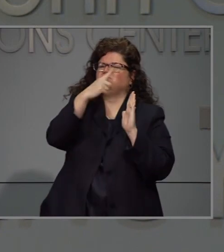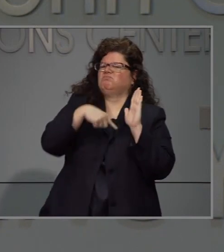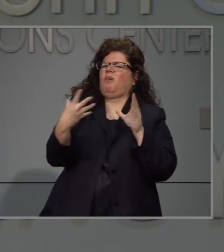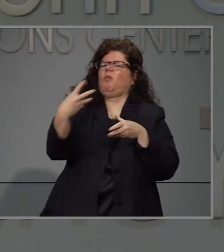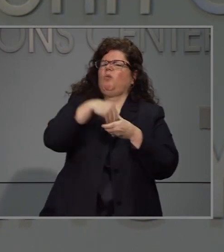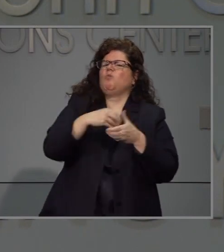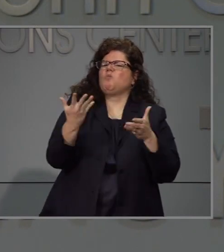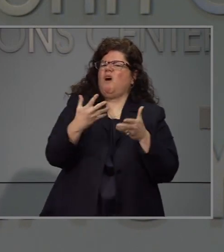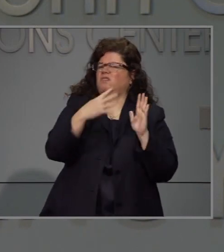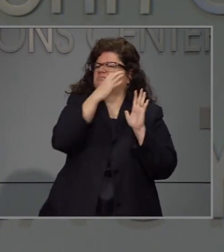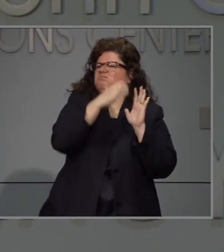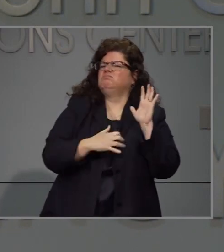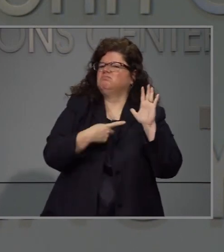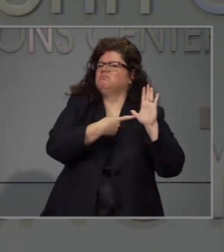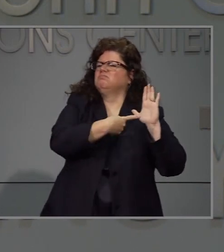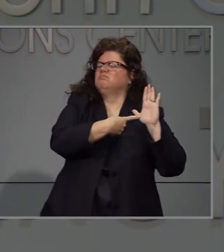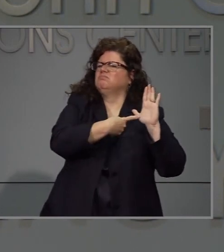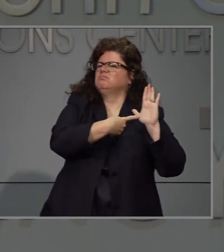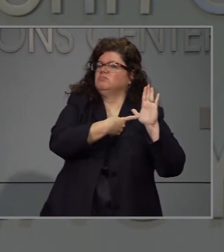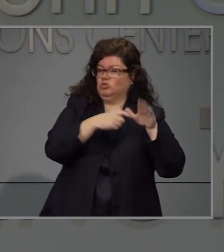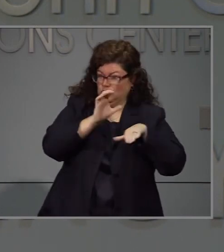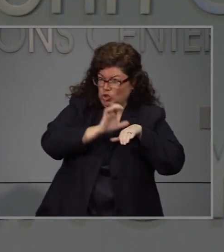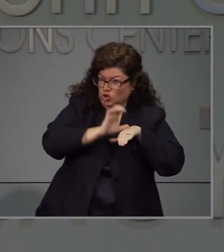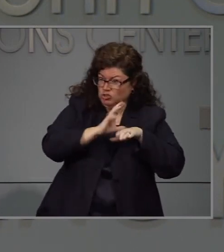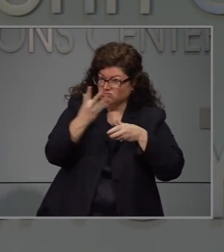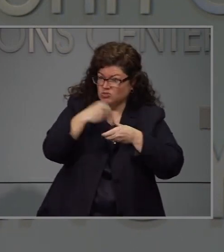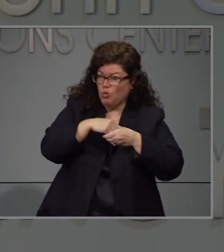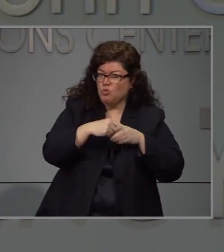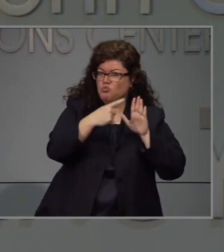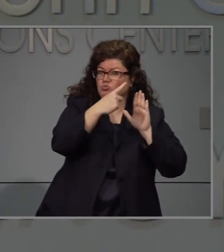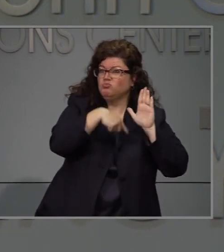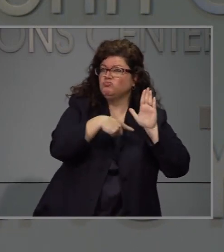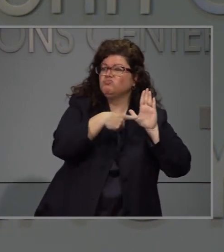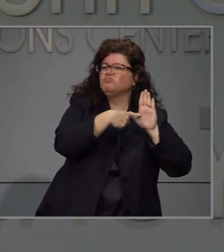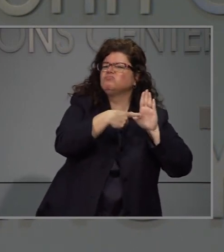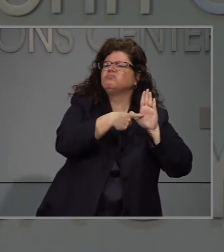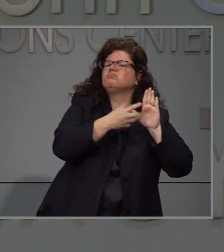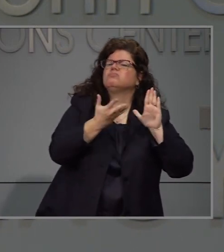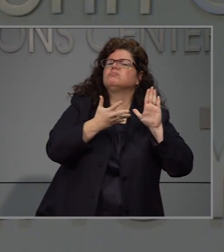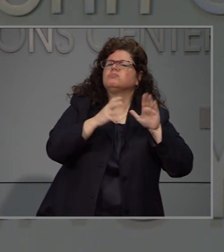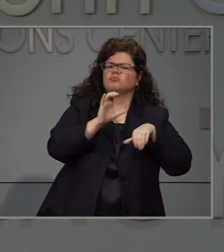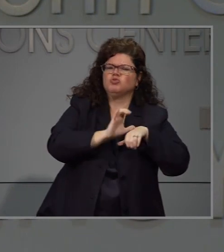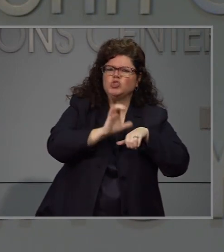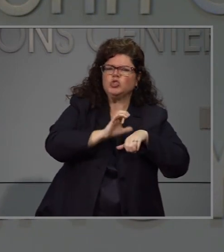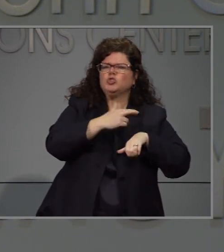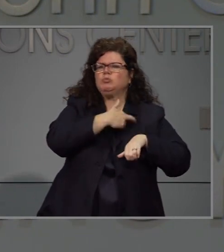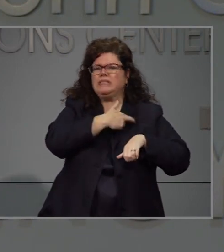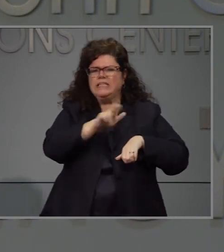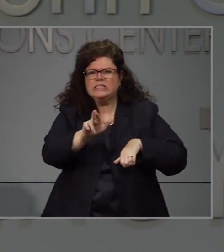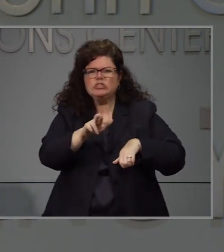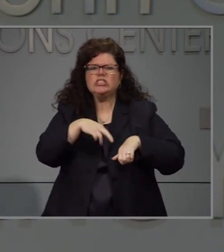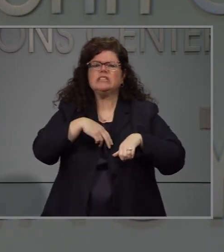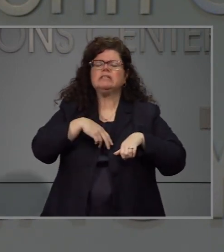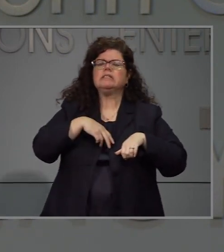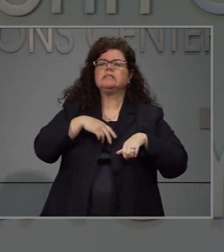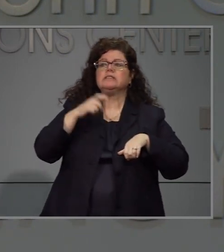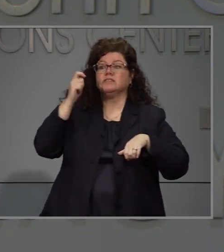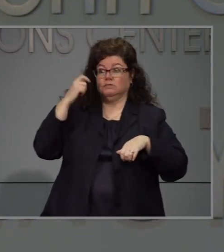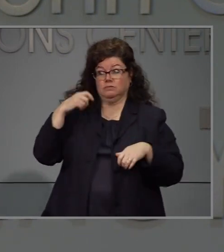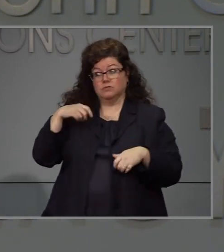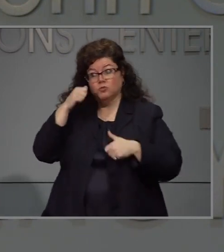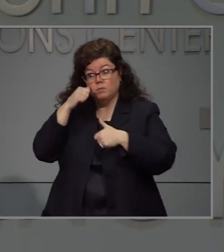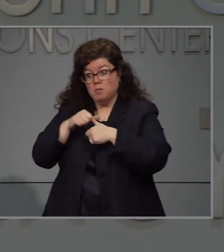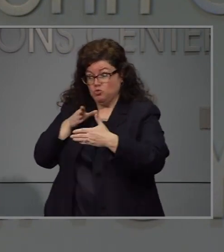orden relacionado con los las entidades religiosas servicios religiosos